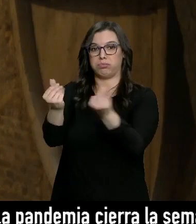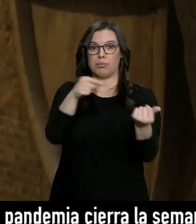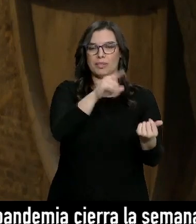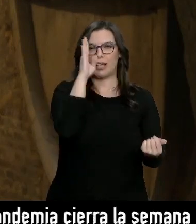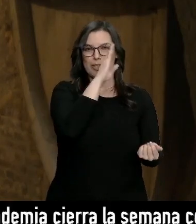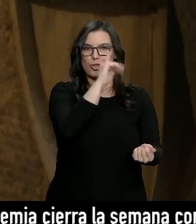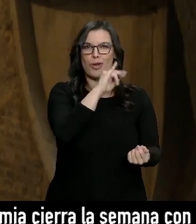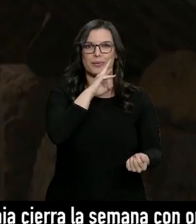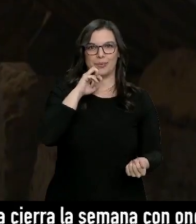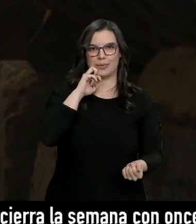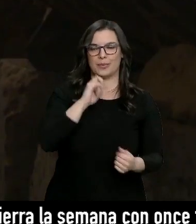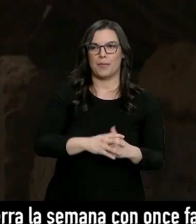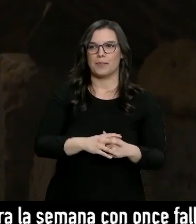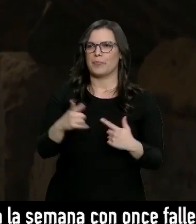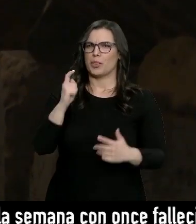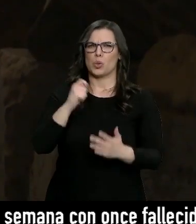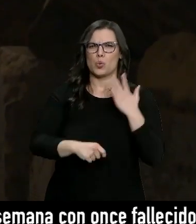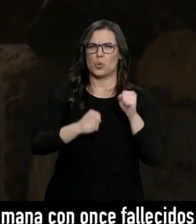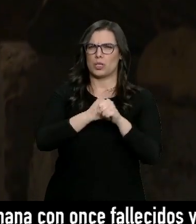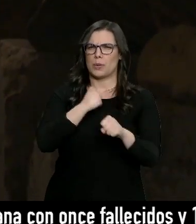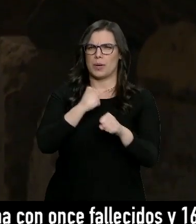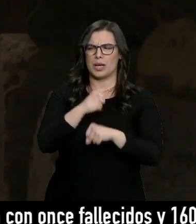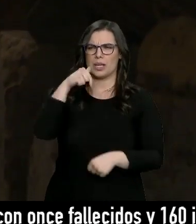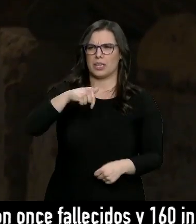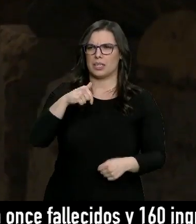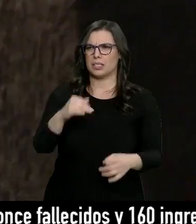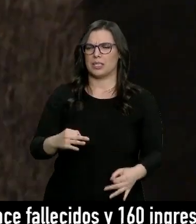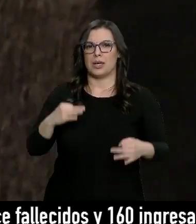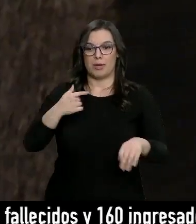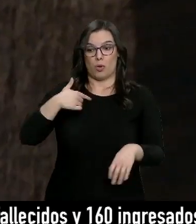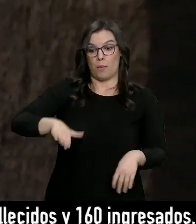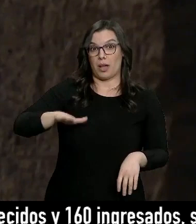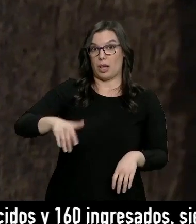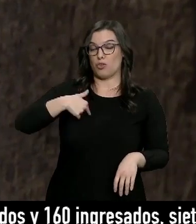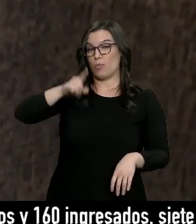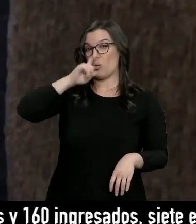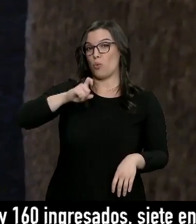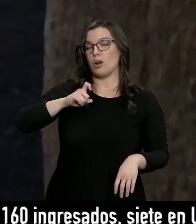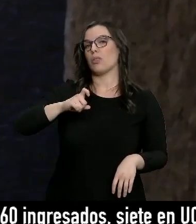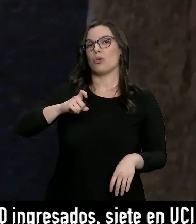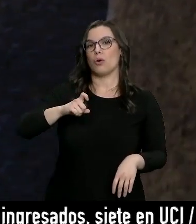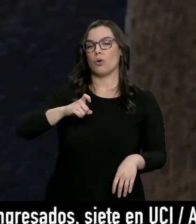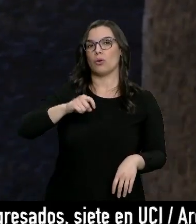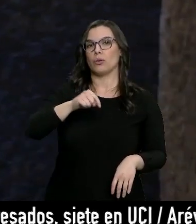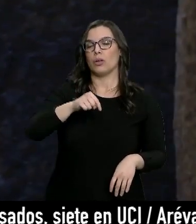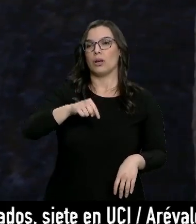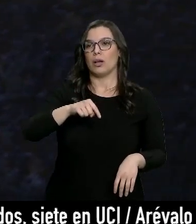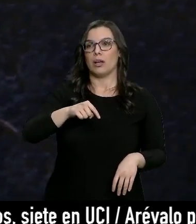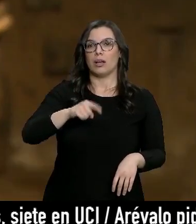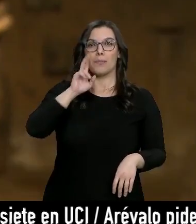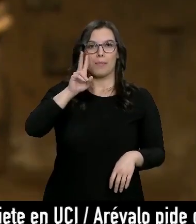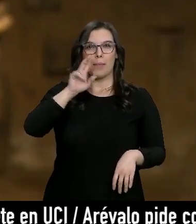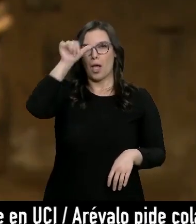escondidas como tesoros. Muy duro se trabajó aquí siempre. Era un chico pequeño yo y me acuerdo yo de ver aquí los